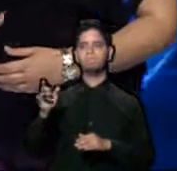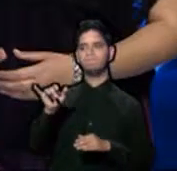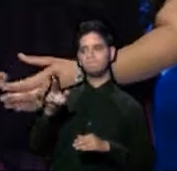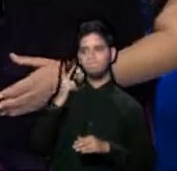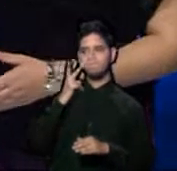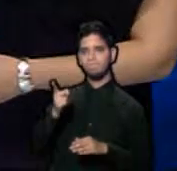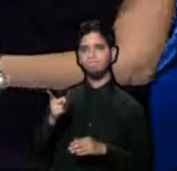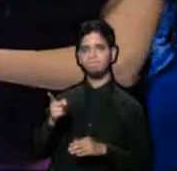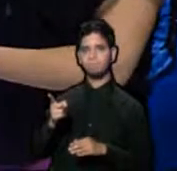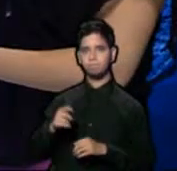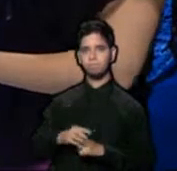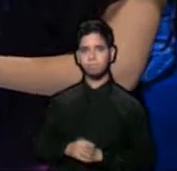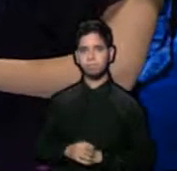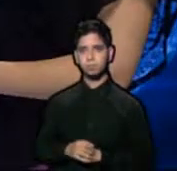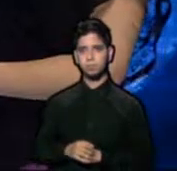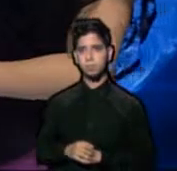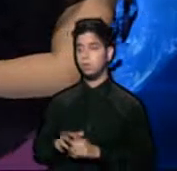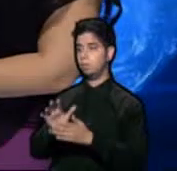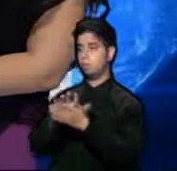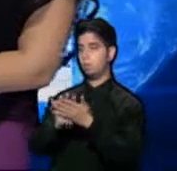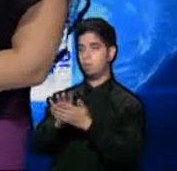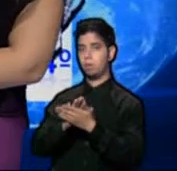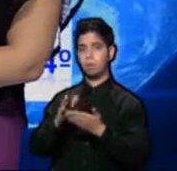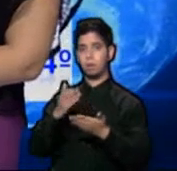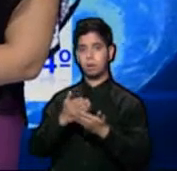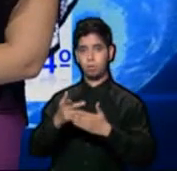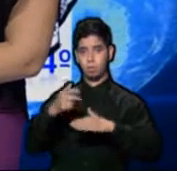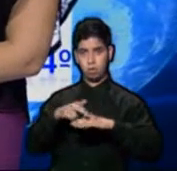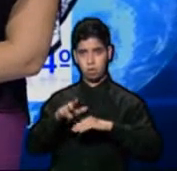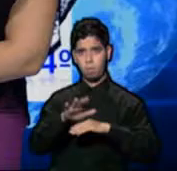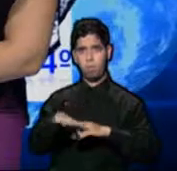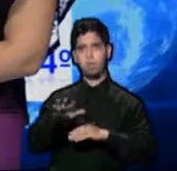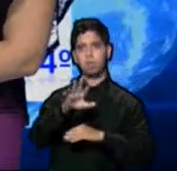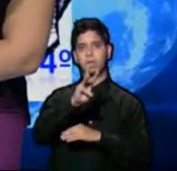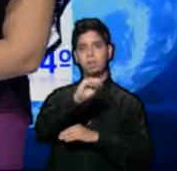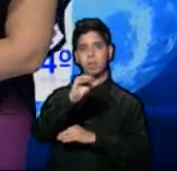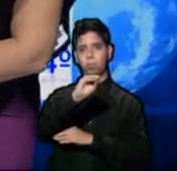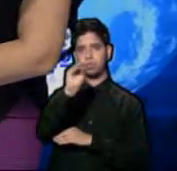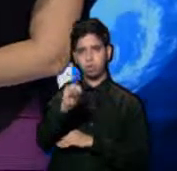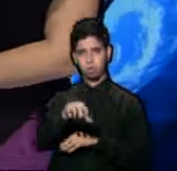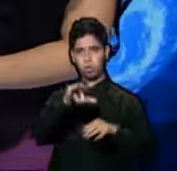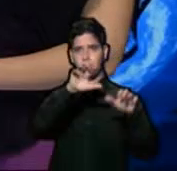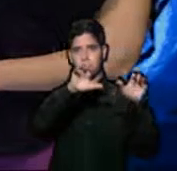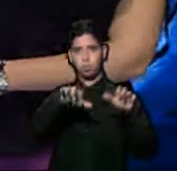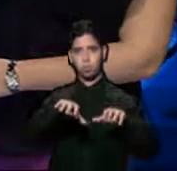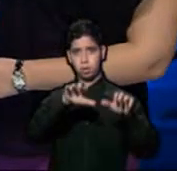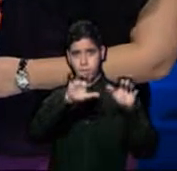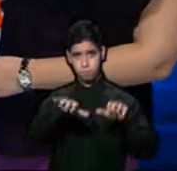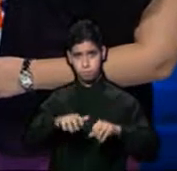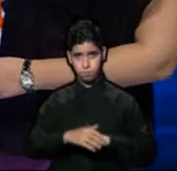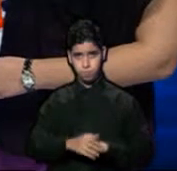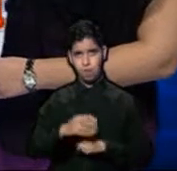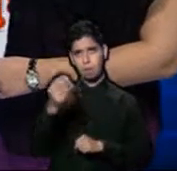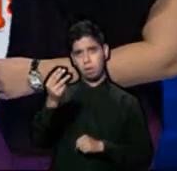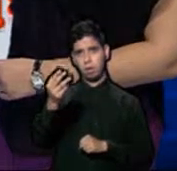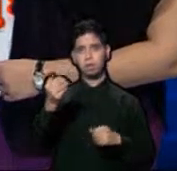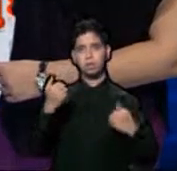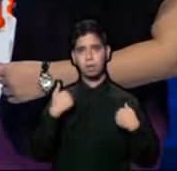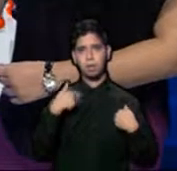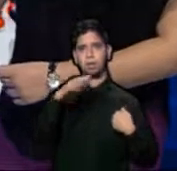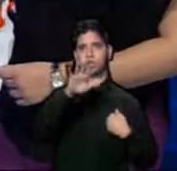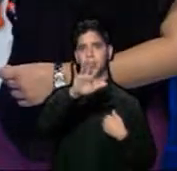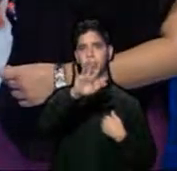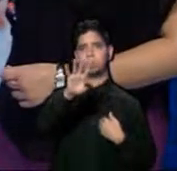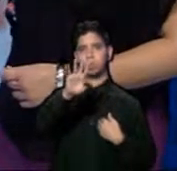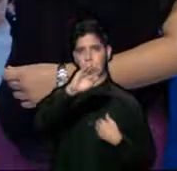va a estar transportándose hacia través de nuestra zona local. El martes 60% es la posibilidad de lluvia. Miércoles 54, ya